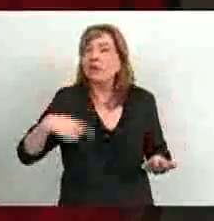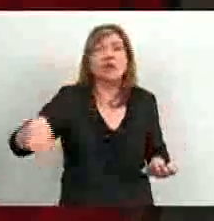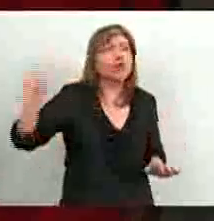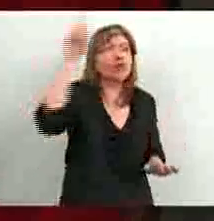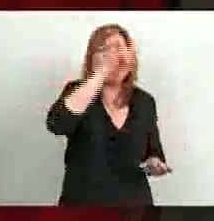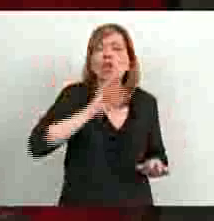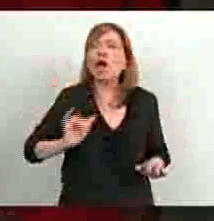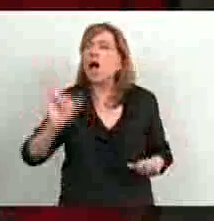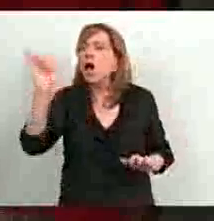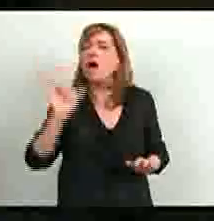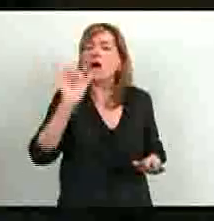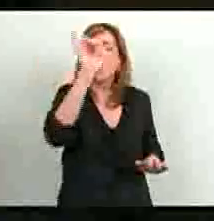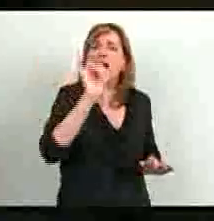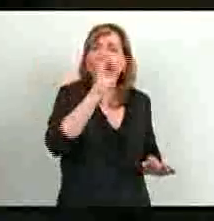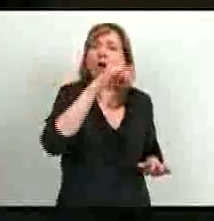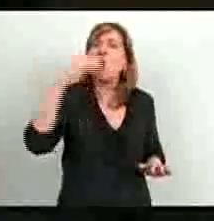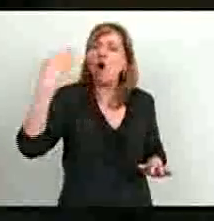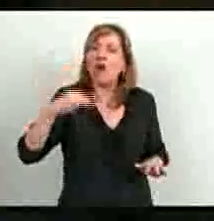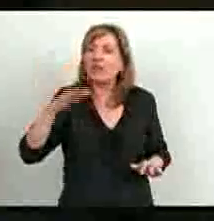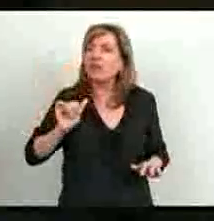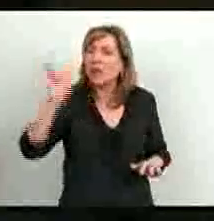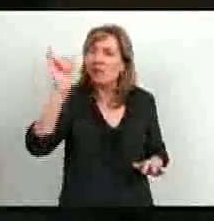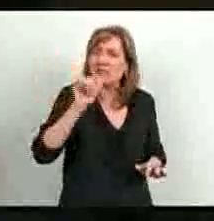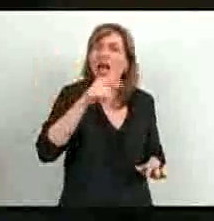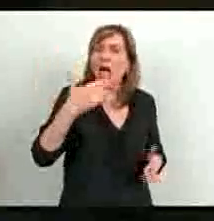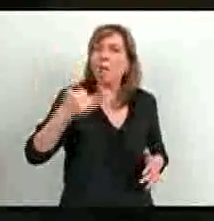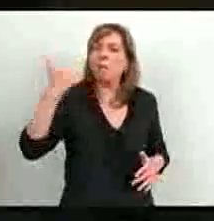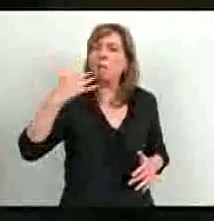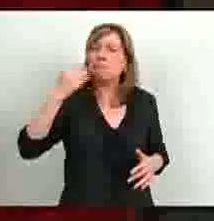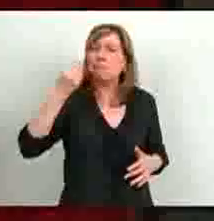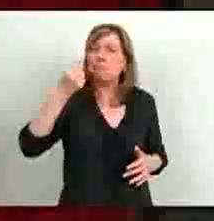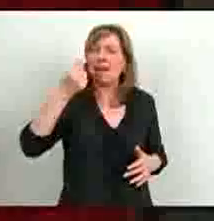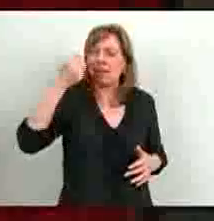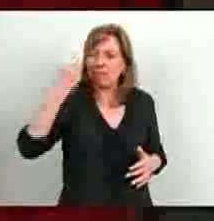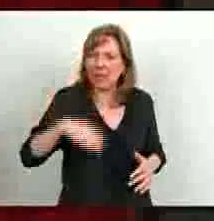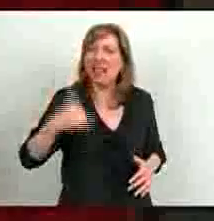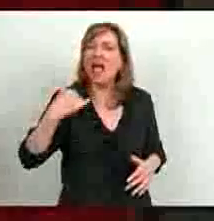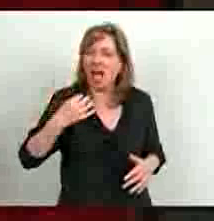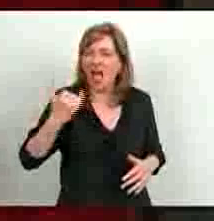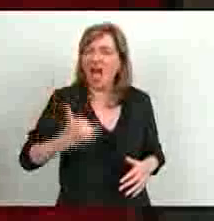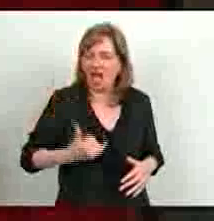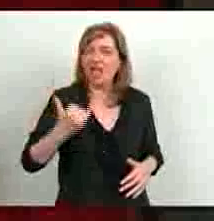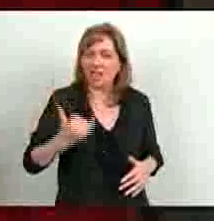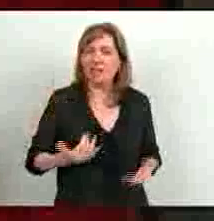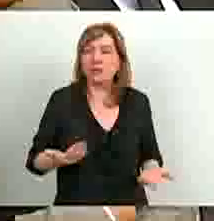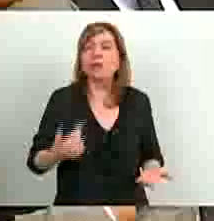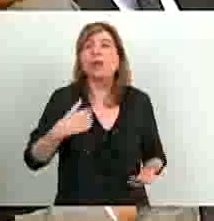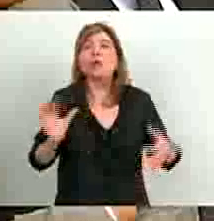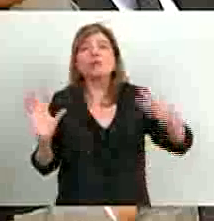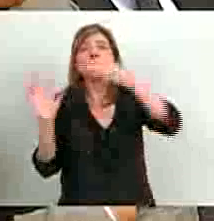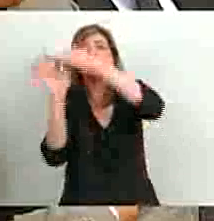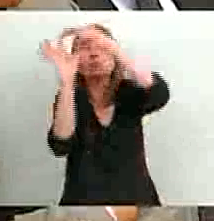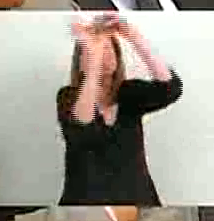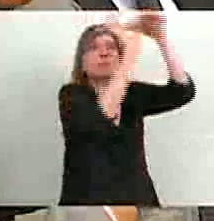aerolíneas del mundo, que son todas deficitarias, estamos dándole conectividad y federalismo a la República